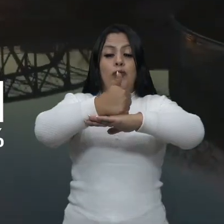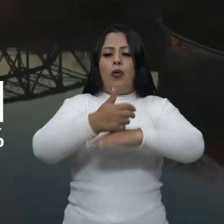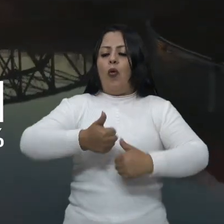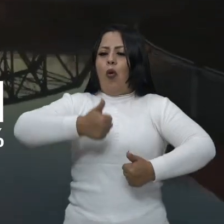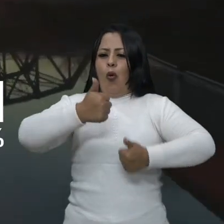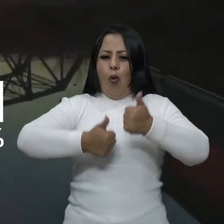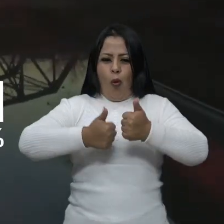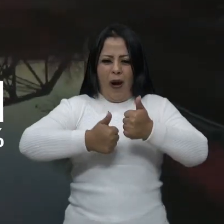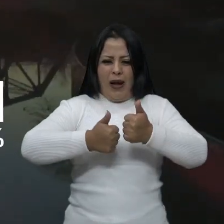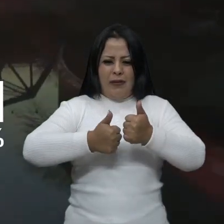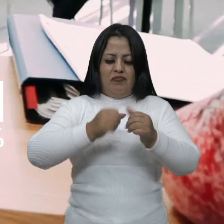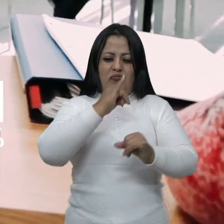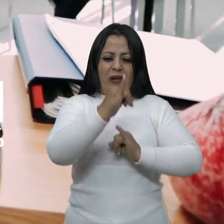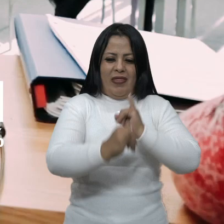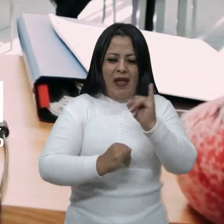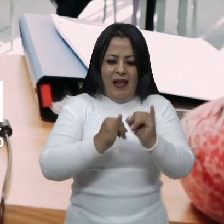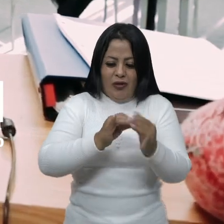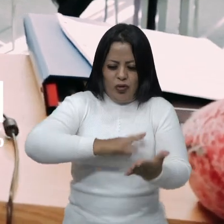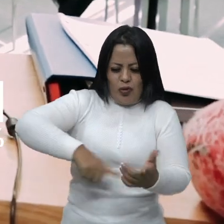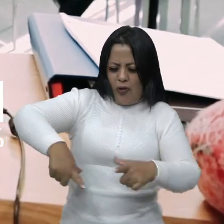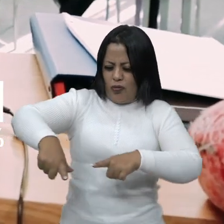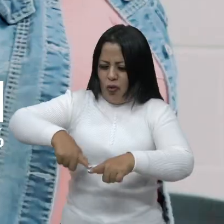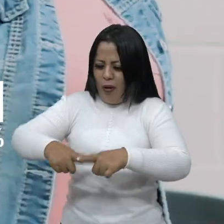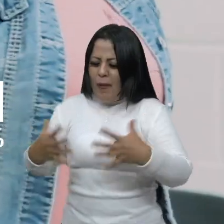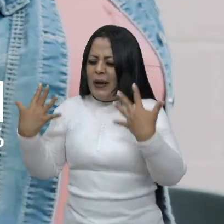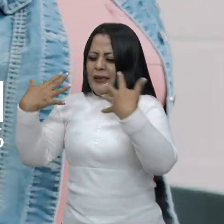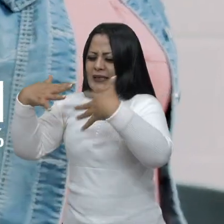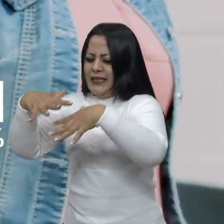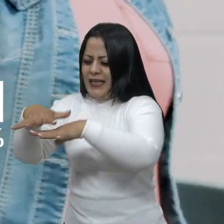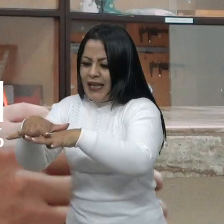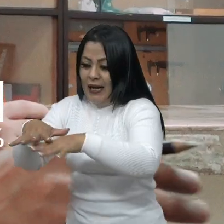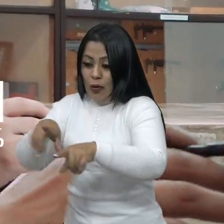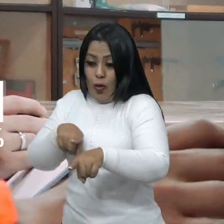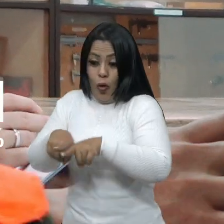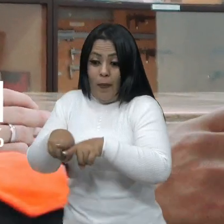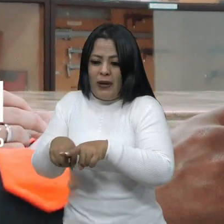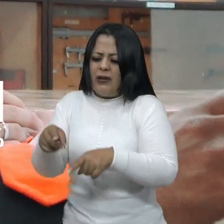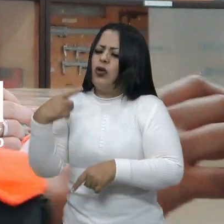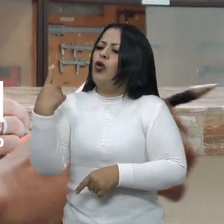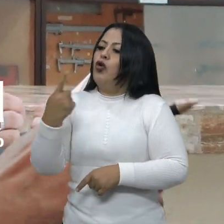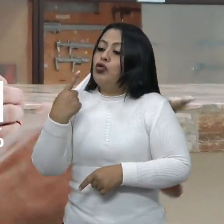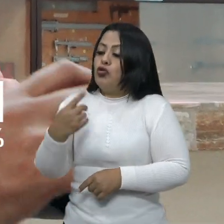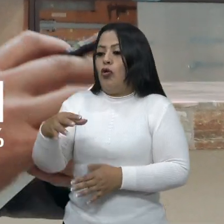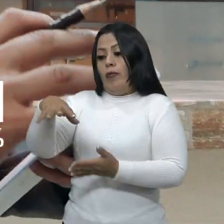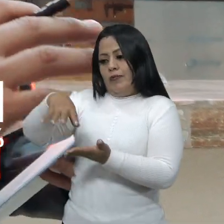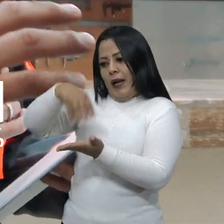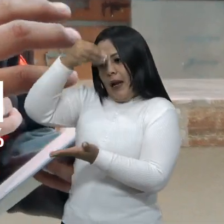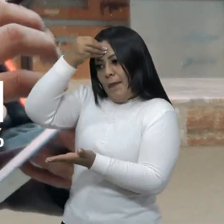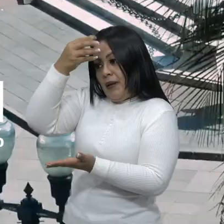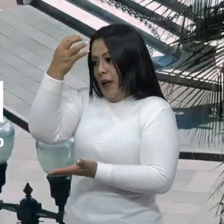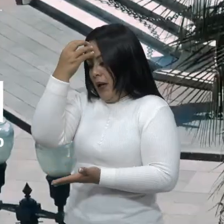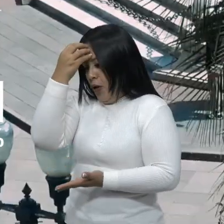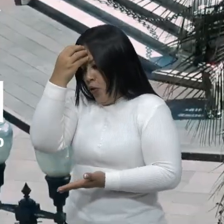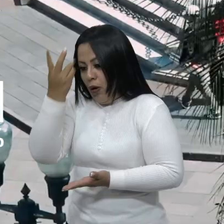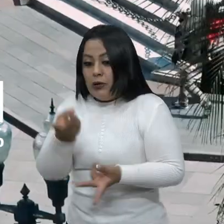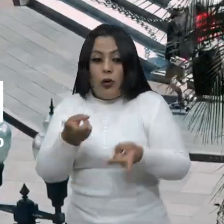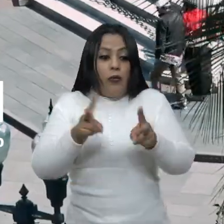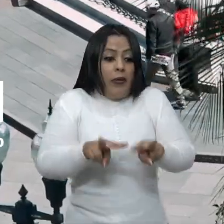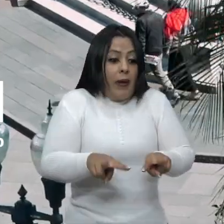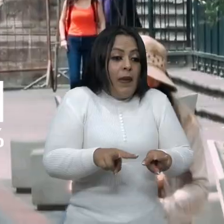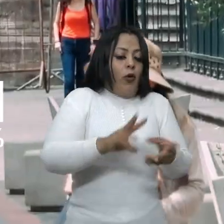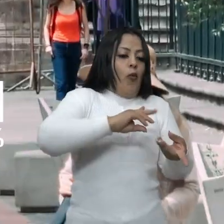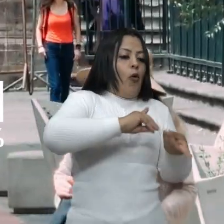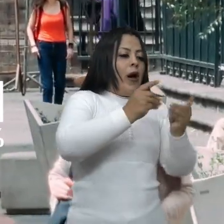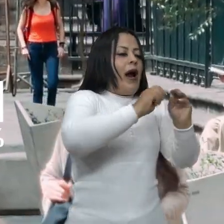un escenario internacional cada vez más integrado y competitivo, no solo en el ámbito académico, sino también como agentes de